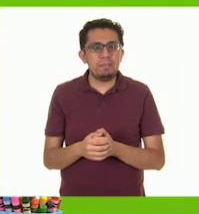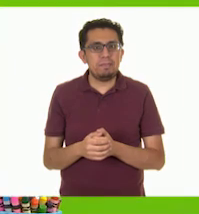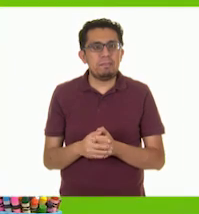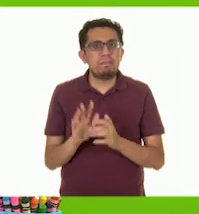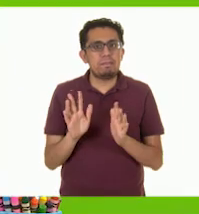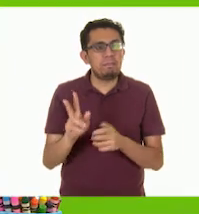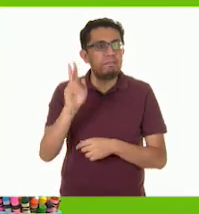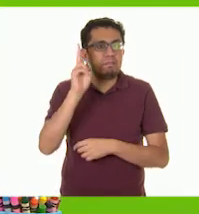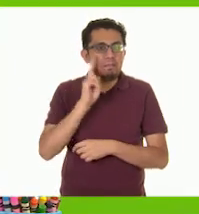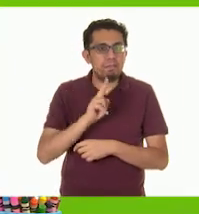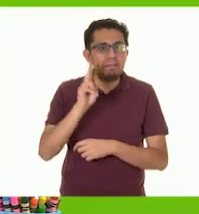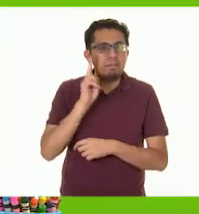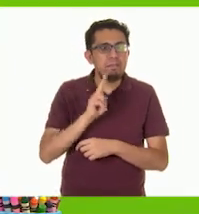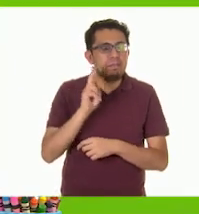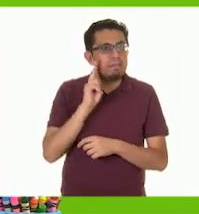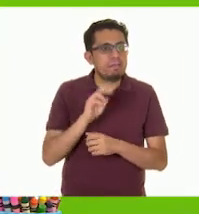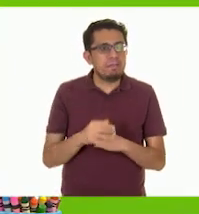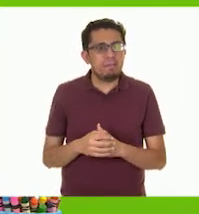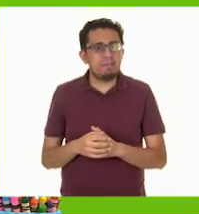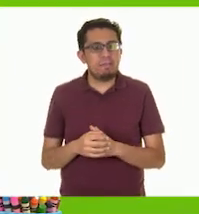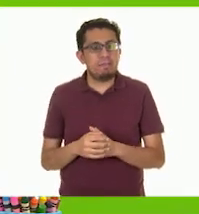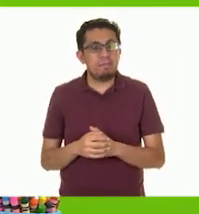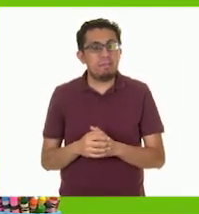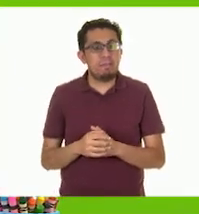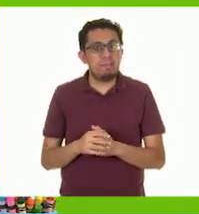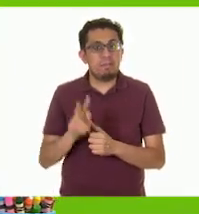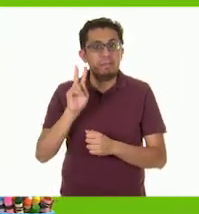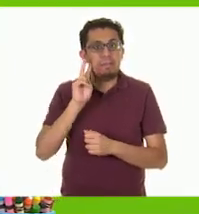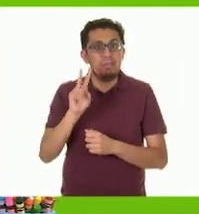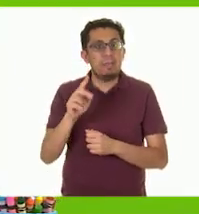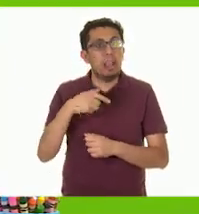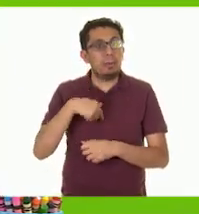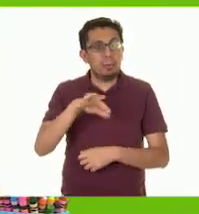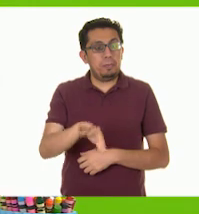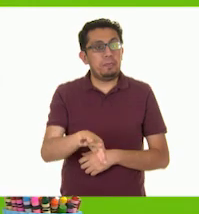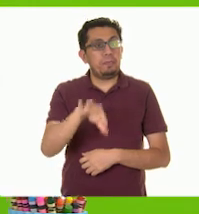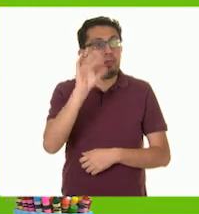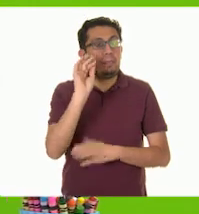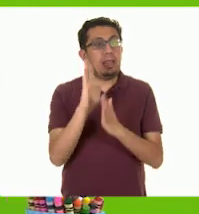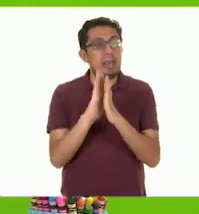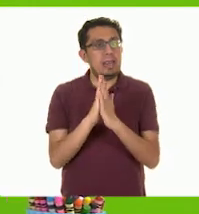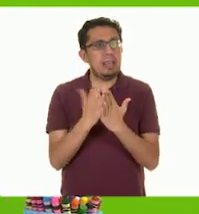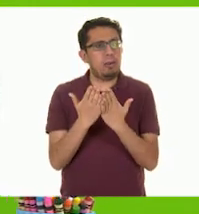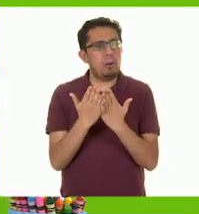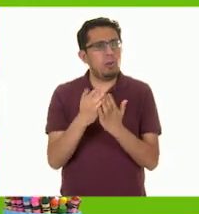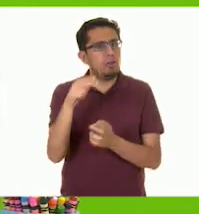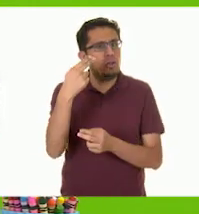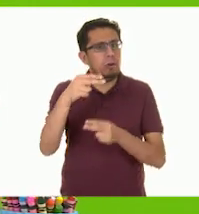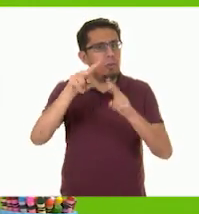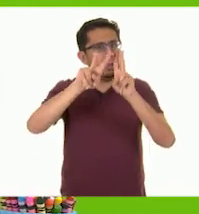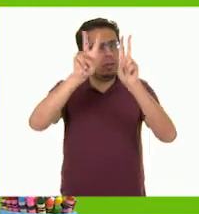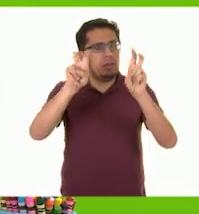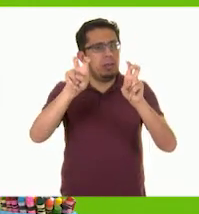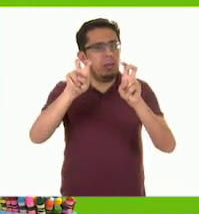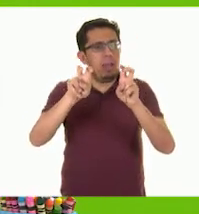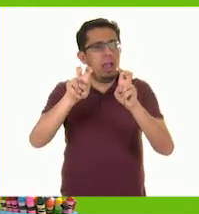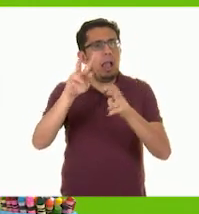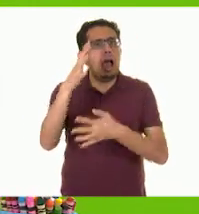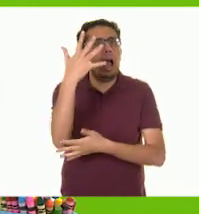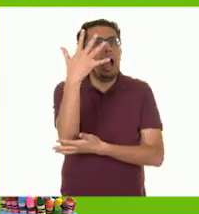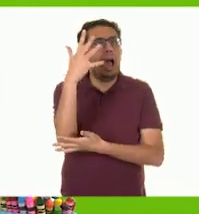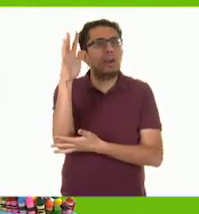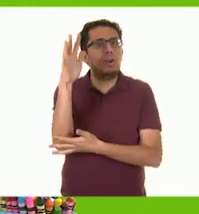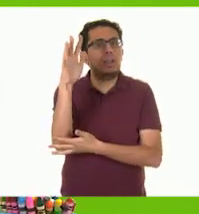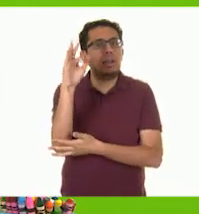A ver... Miren, yo encontré este libro que se titula Árboles